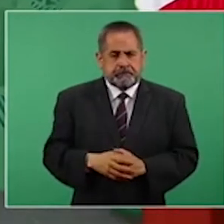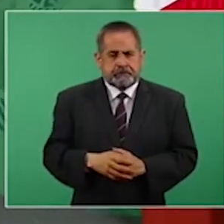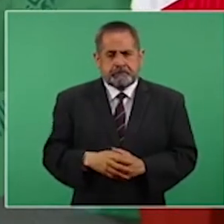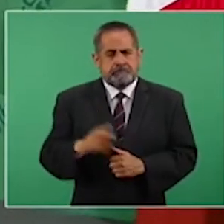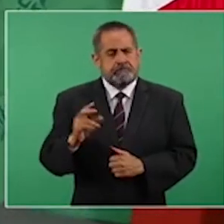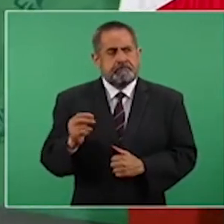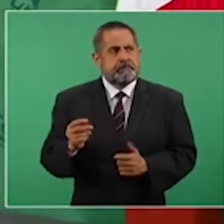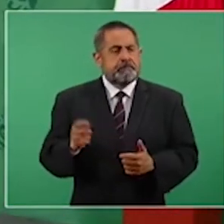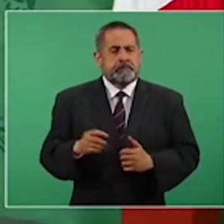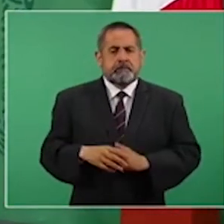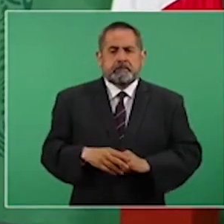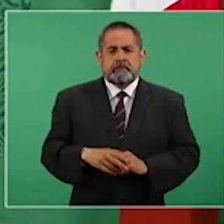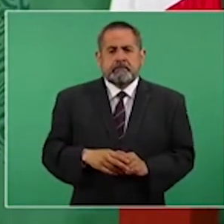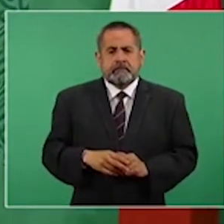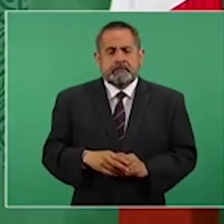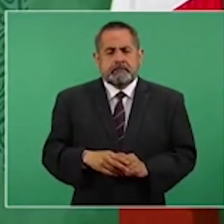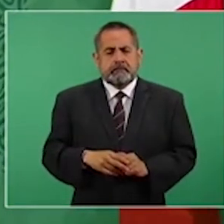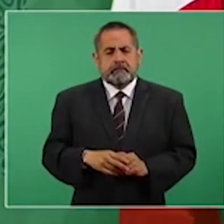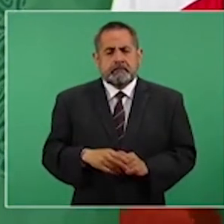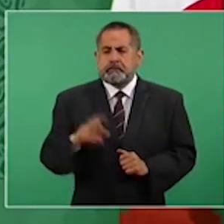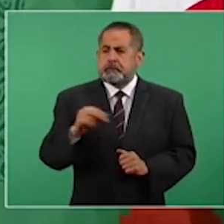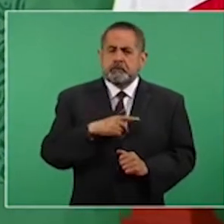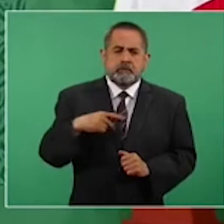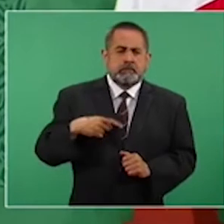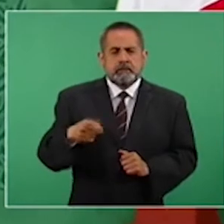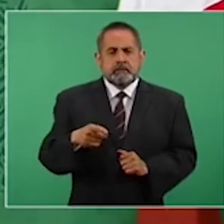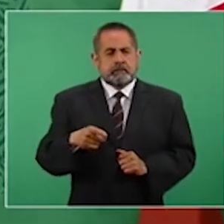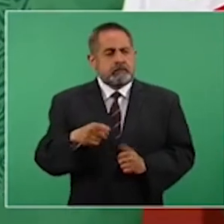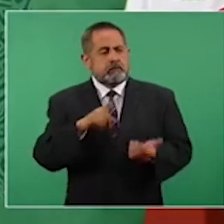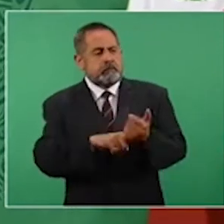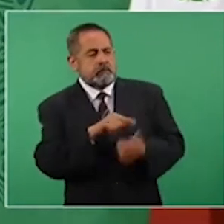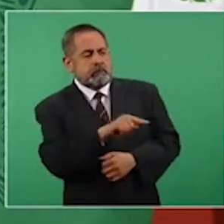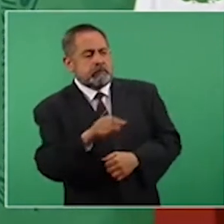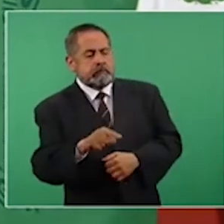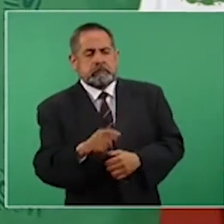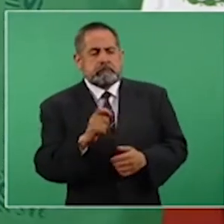no se permitan las prácticas